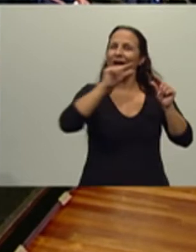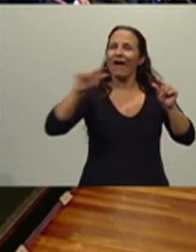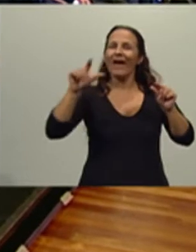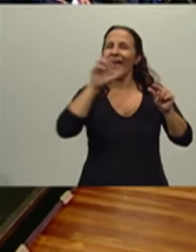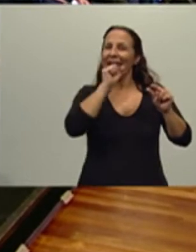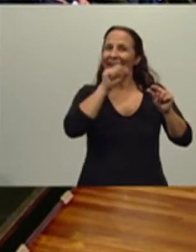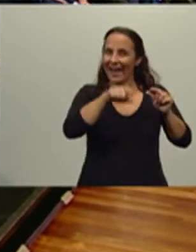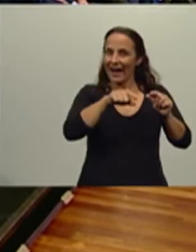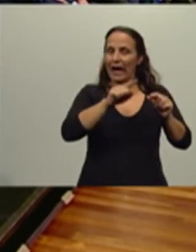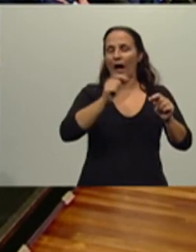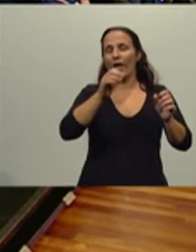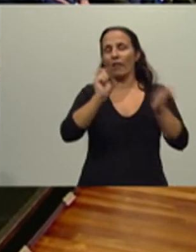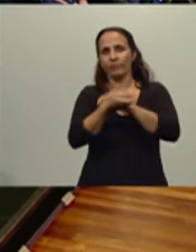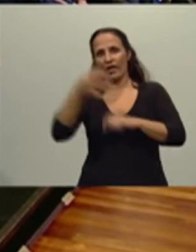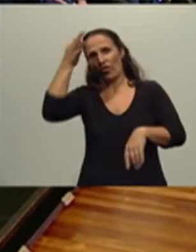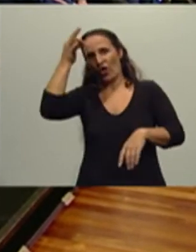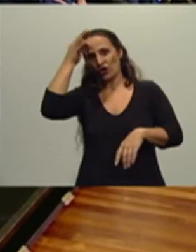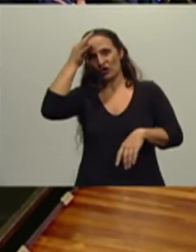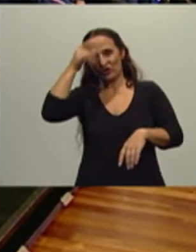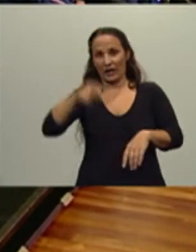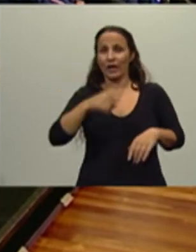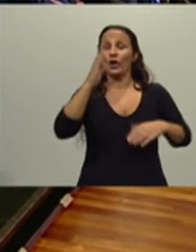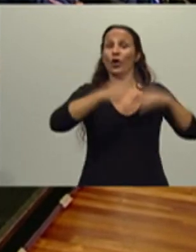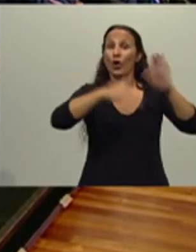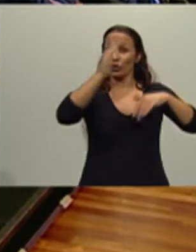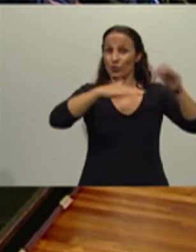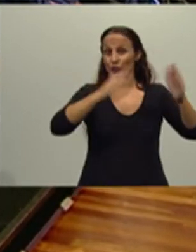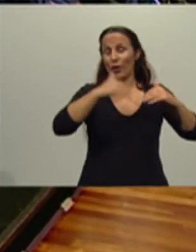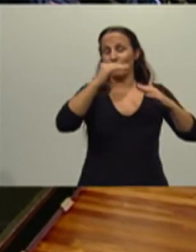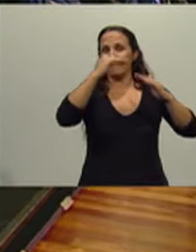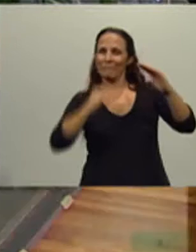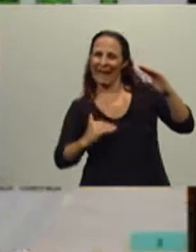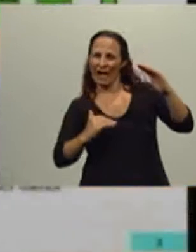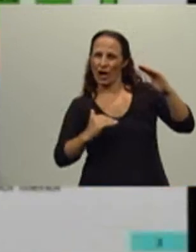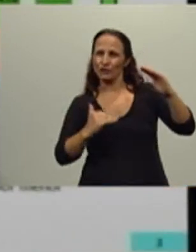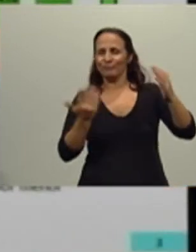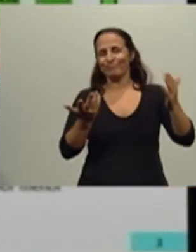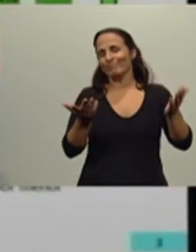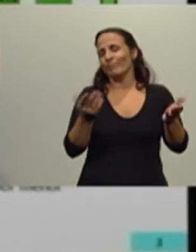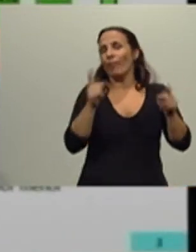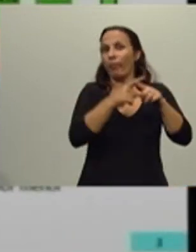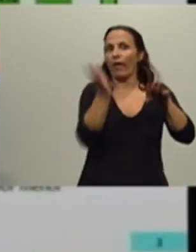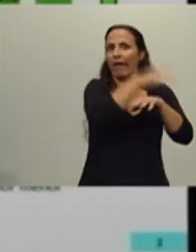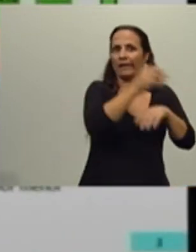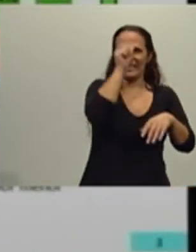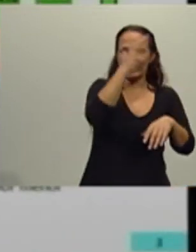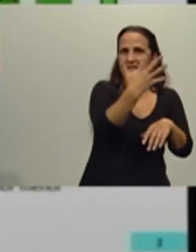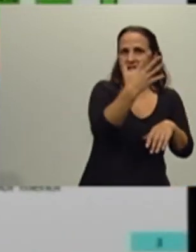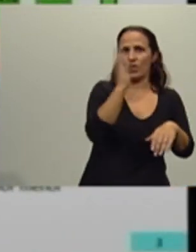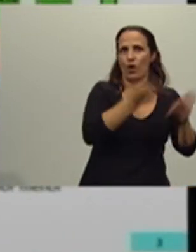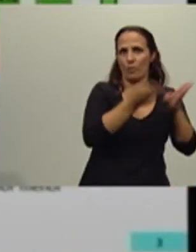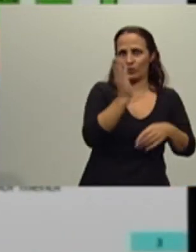y se fue al 12. La construcción decreció porque es natural, tenía prácticamente un 65%